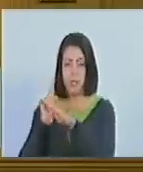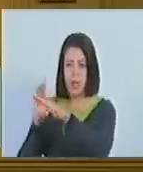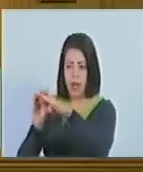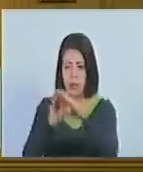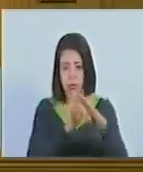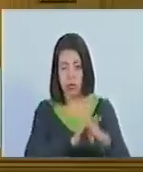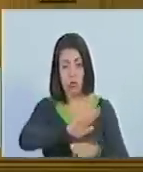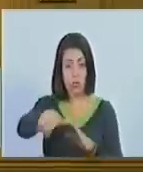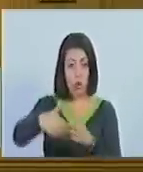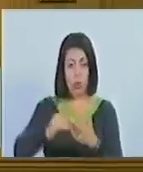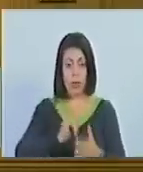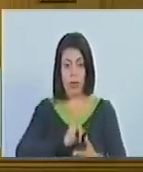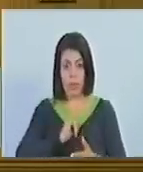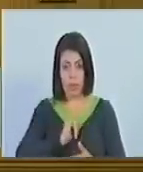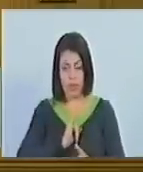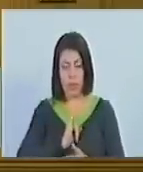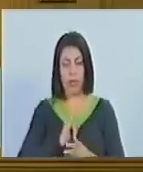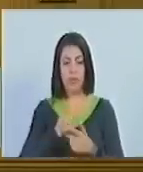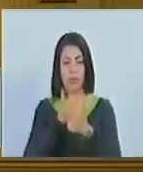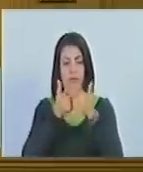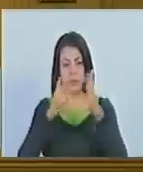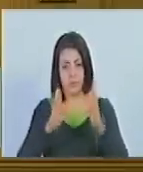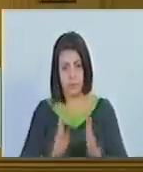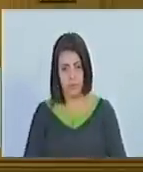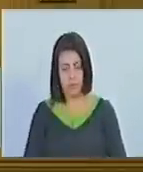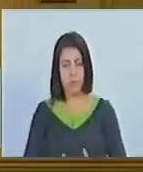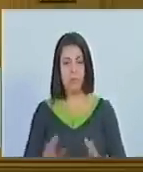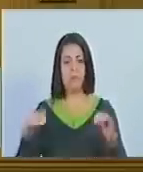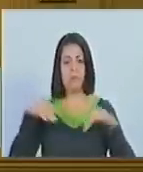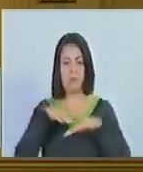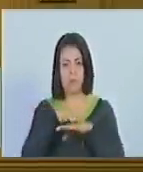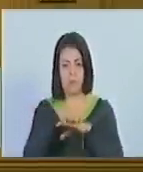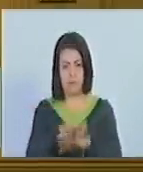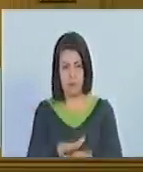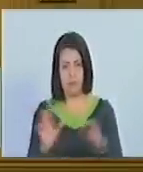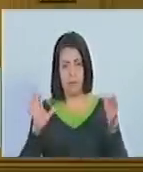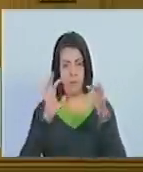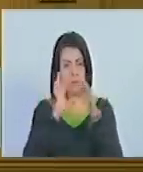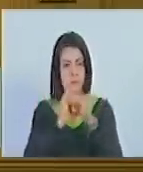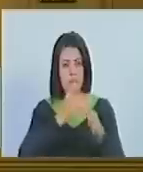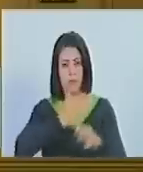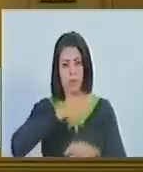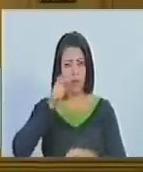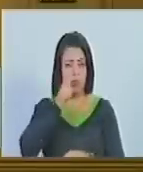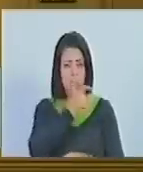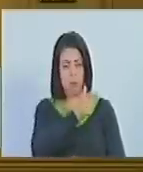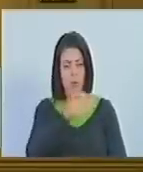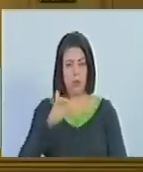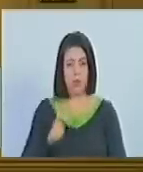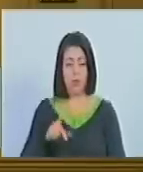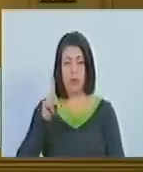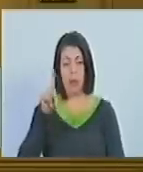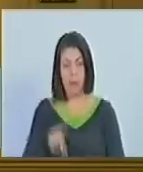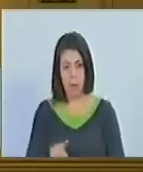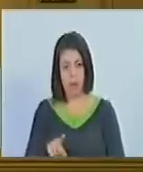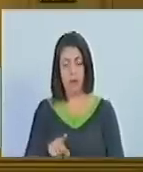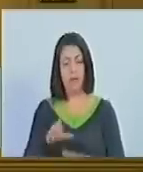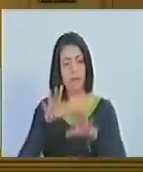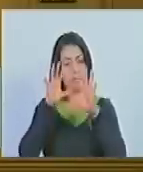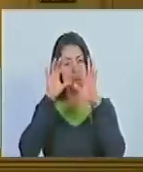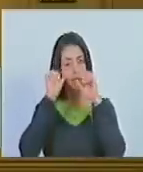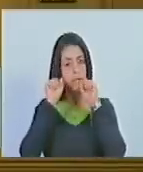identidad latinoamericana la libertad, la integración y la unión de nuestros pueblos anhelando el